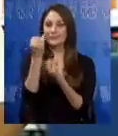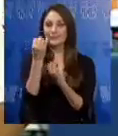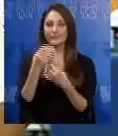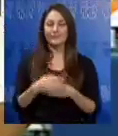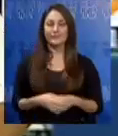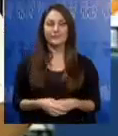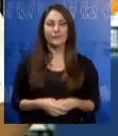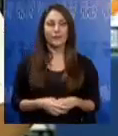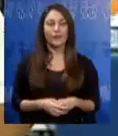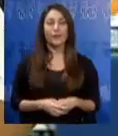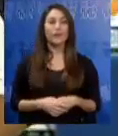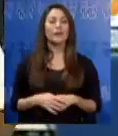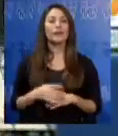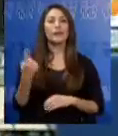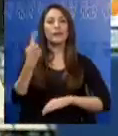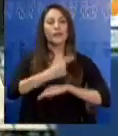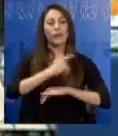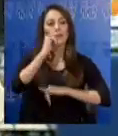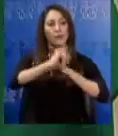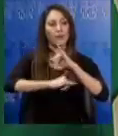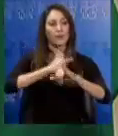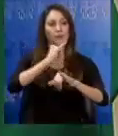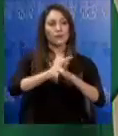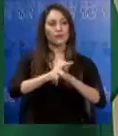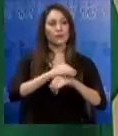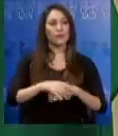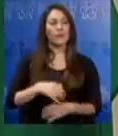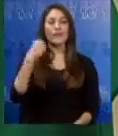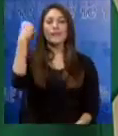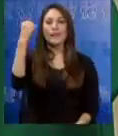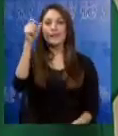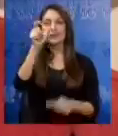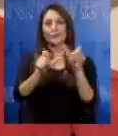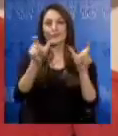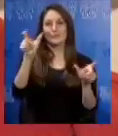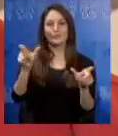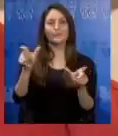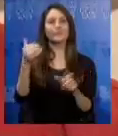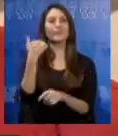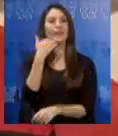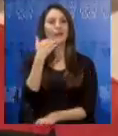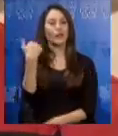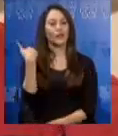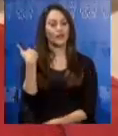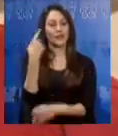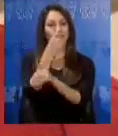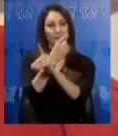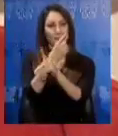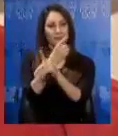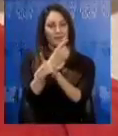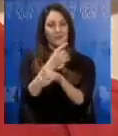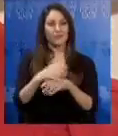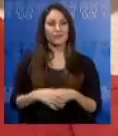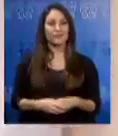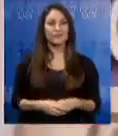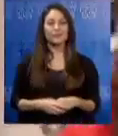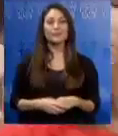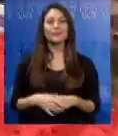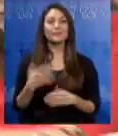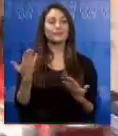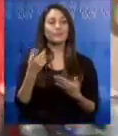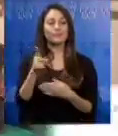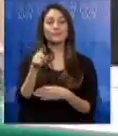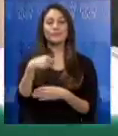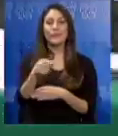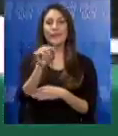Amigos, el Día Internacional de los Derechos de las Personas que Sufren Algún Tipo de Discapacidad se celebrará este